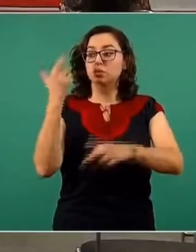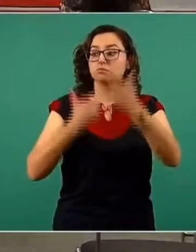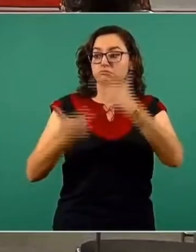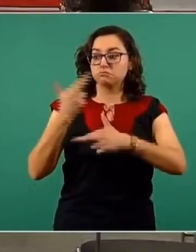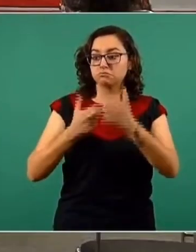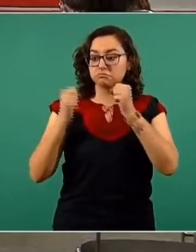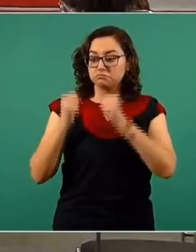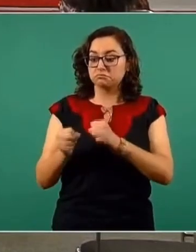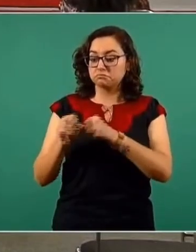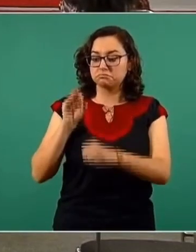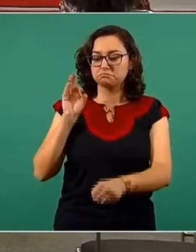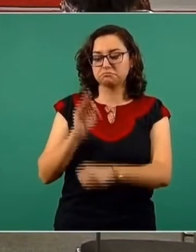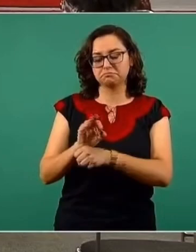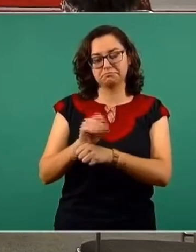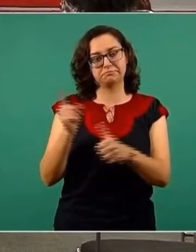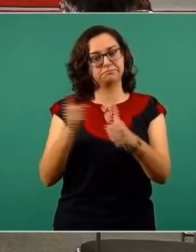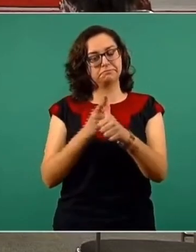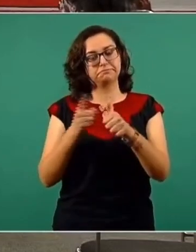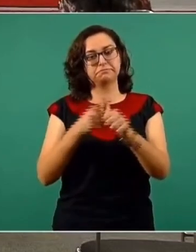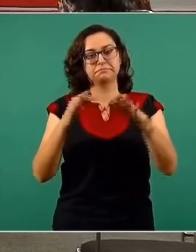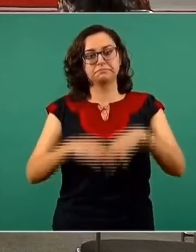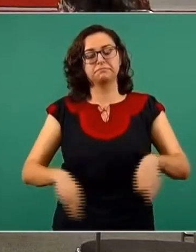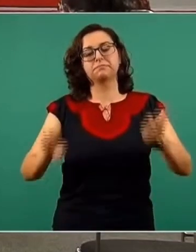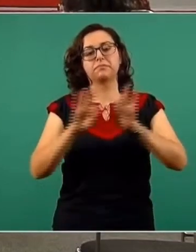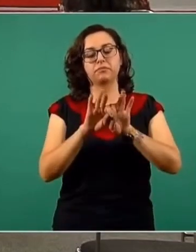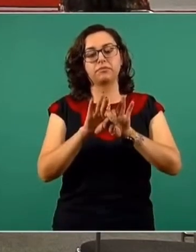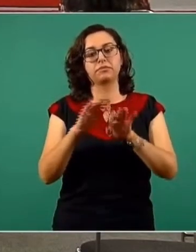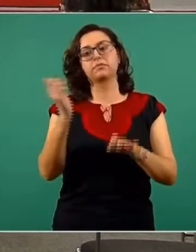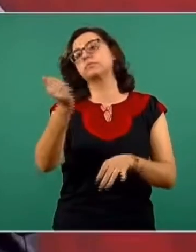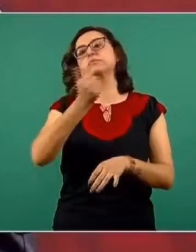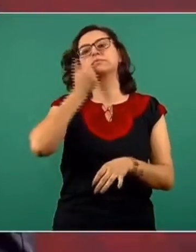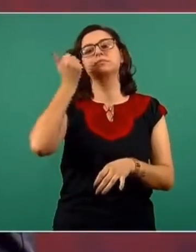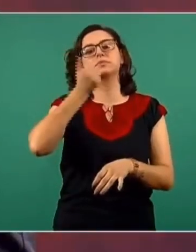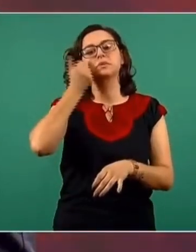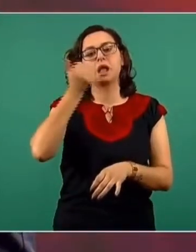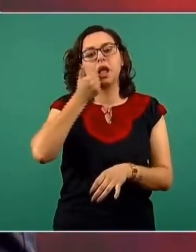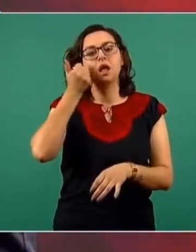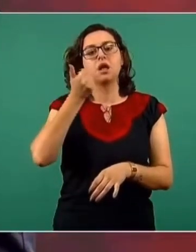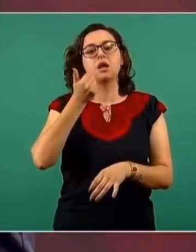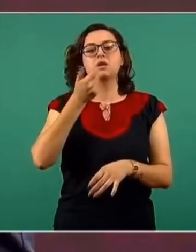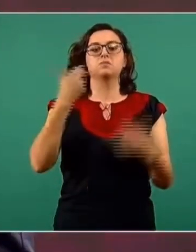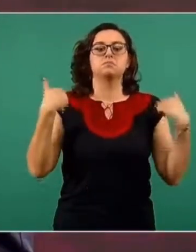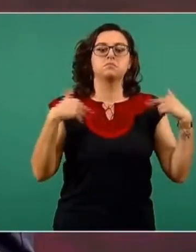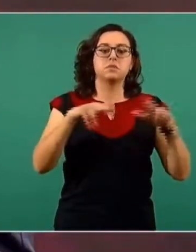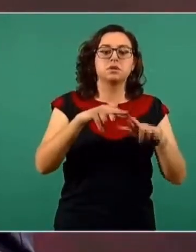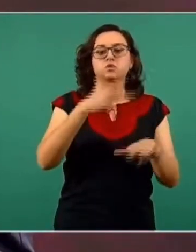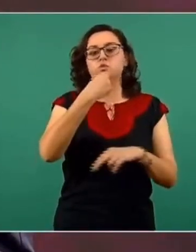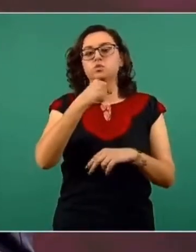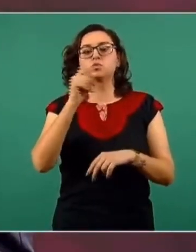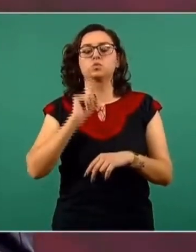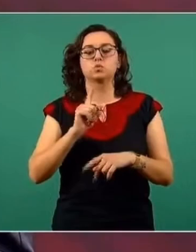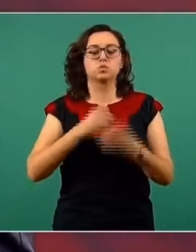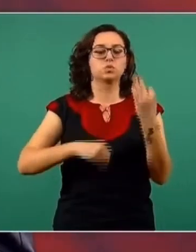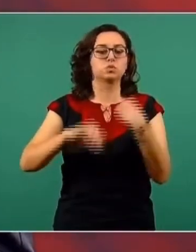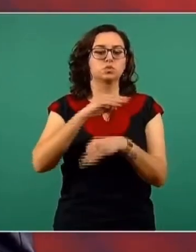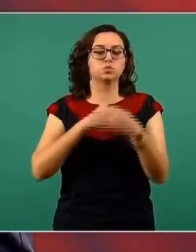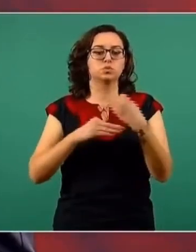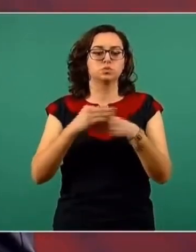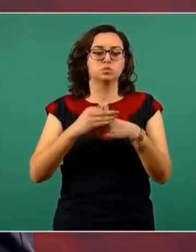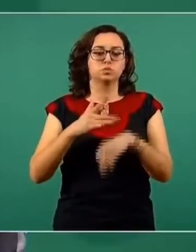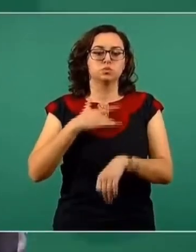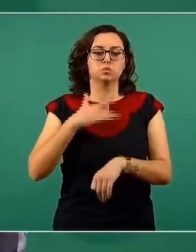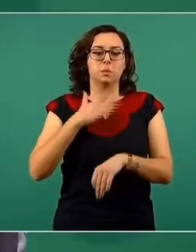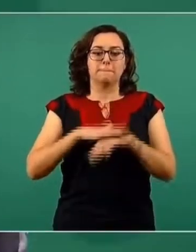que tanto educandos como mentores y mentoras tengan la tranquilidad de que los